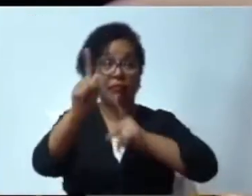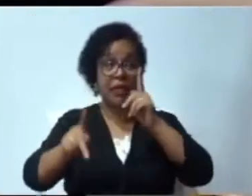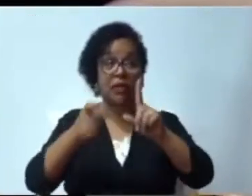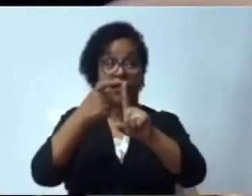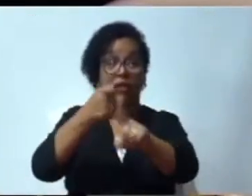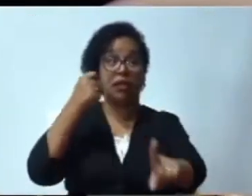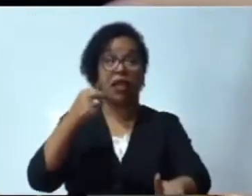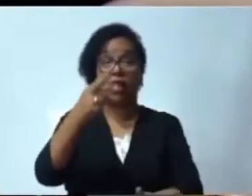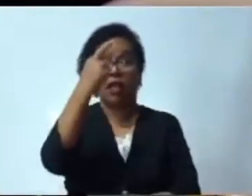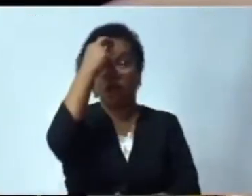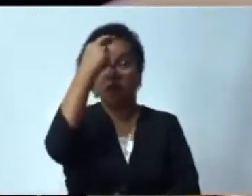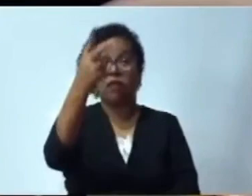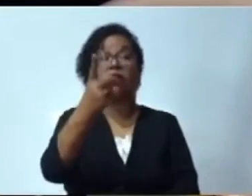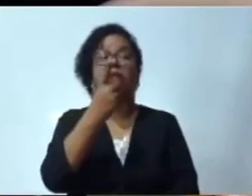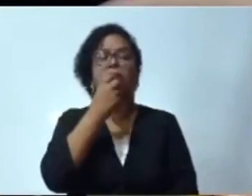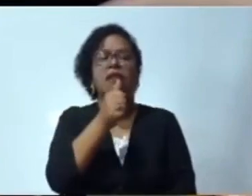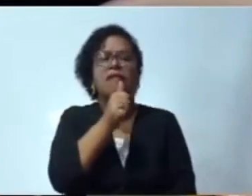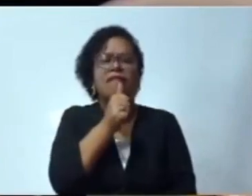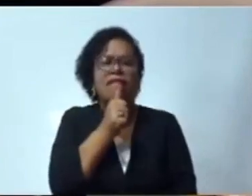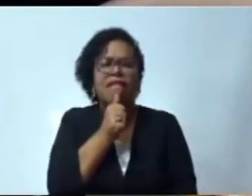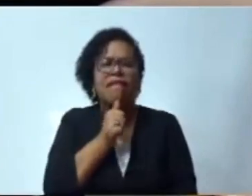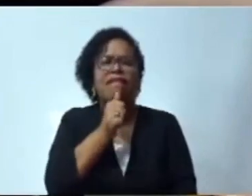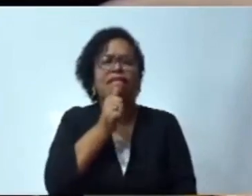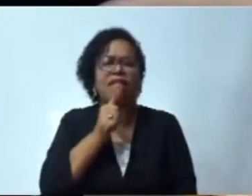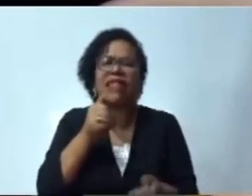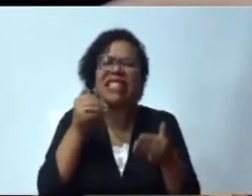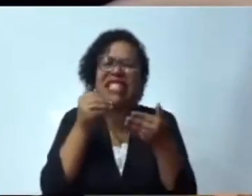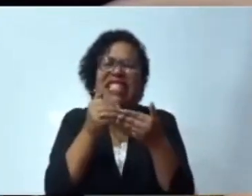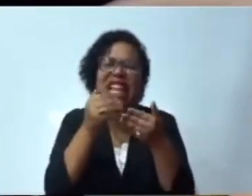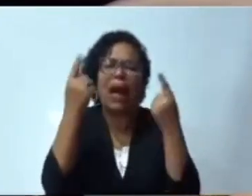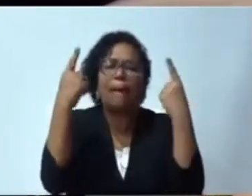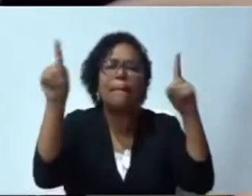¡Dominicanos, aguanten, que falta poco! Muchas gracias.